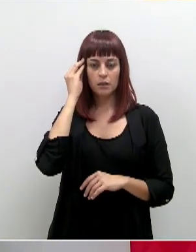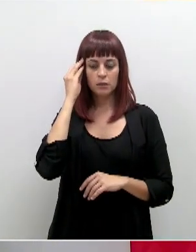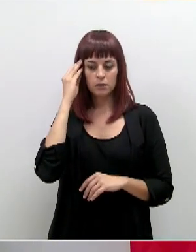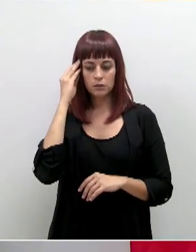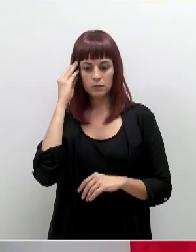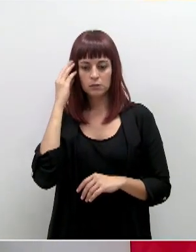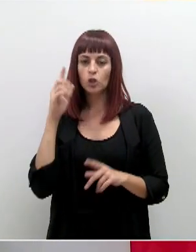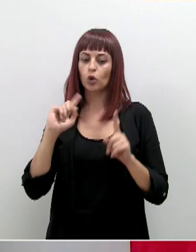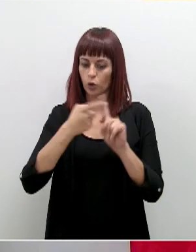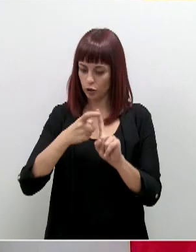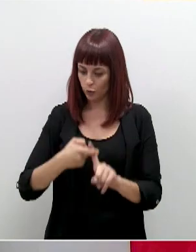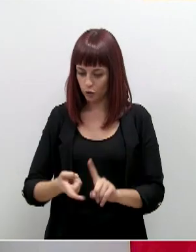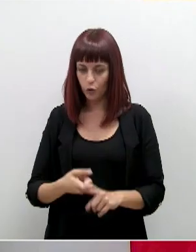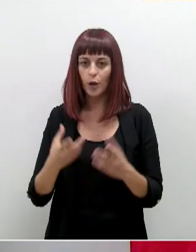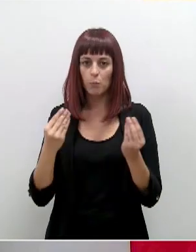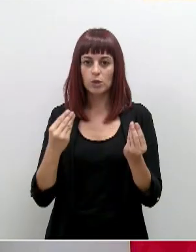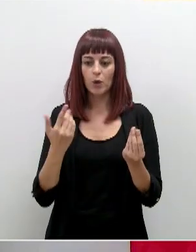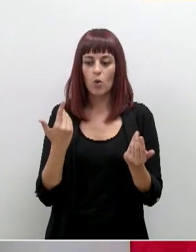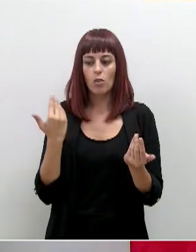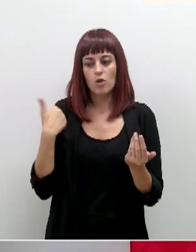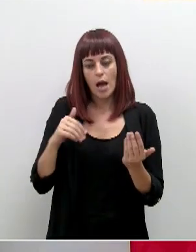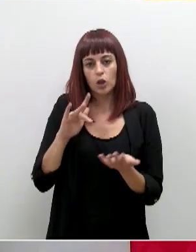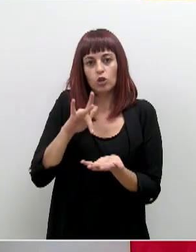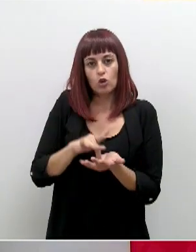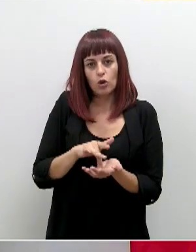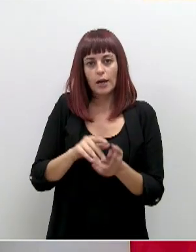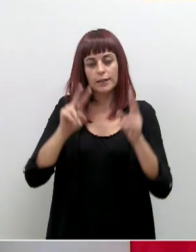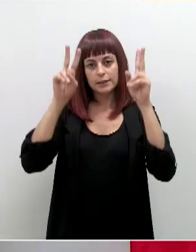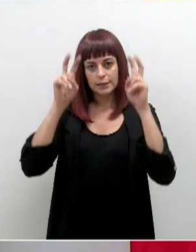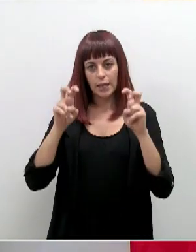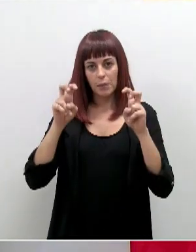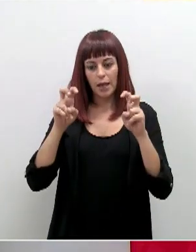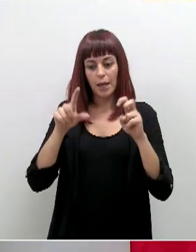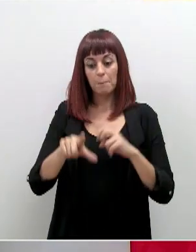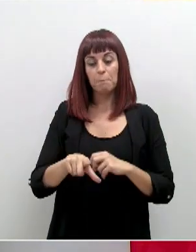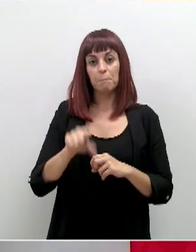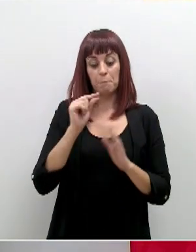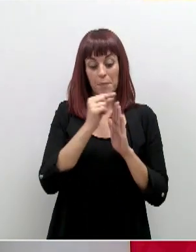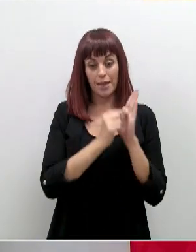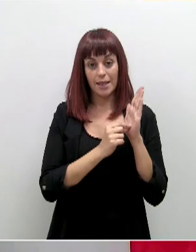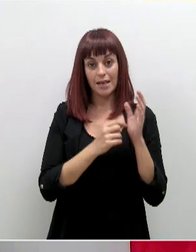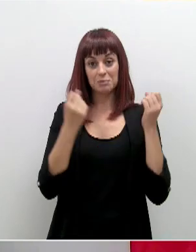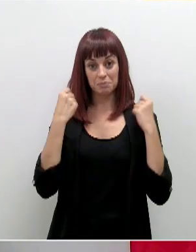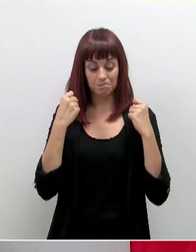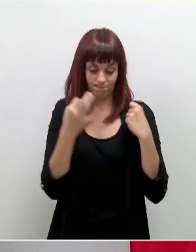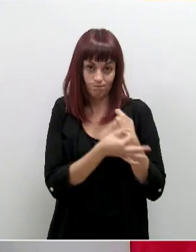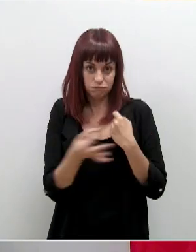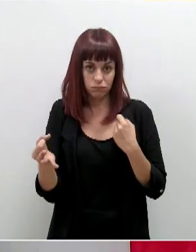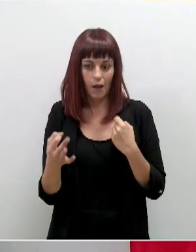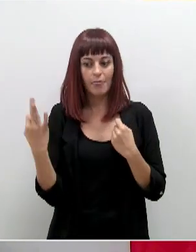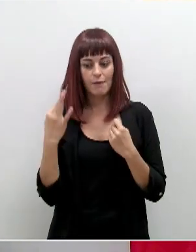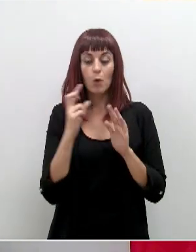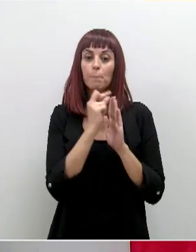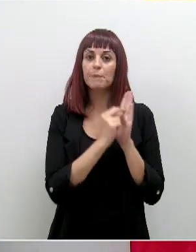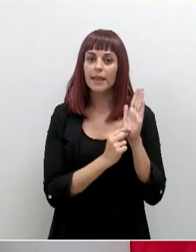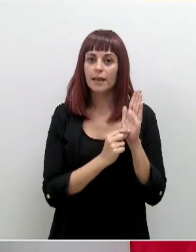posibles soluciones. Pero, realmente, a la hora de plantear cuestiones de toma de medidas prácticas, tenemos que tomar aquellas